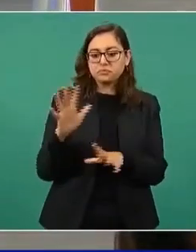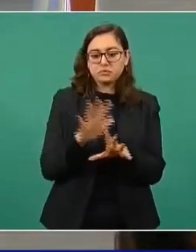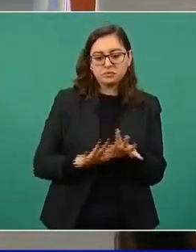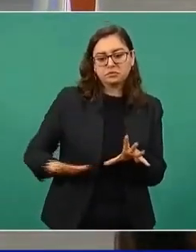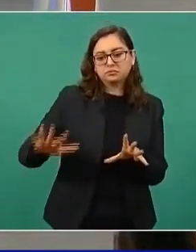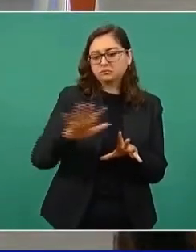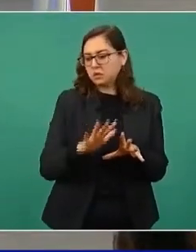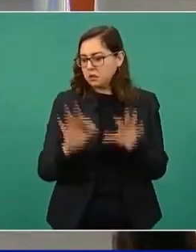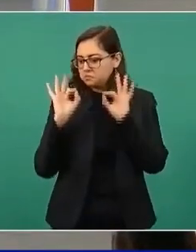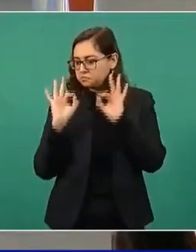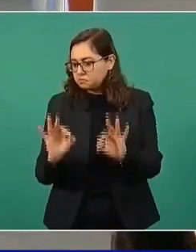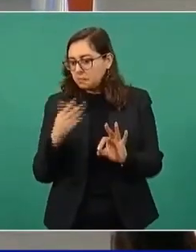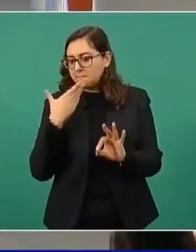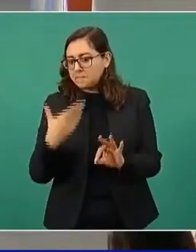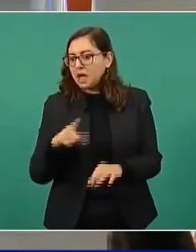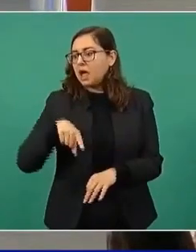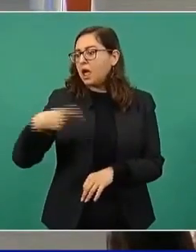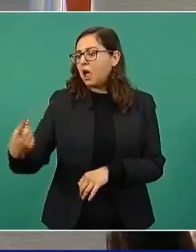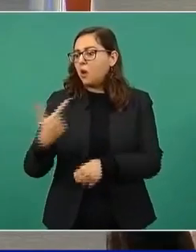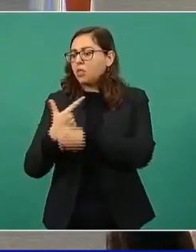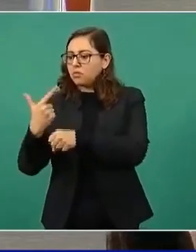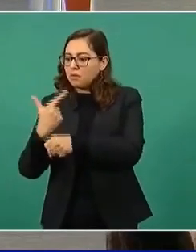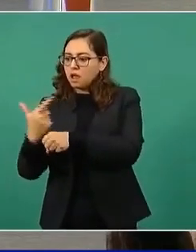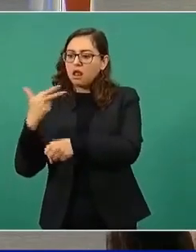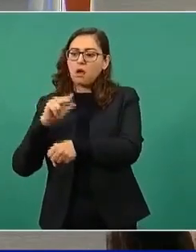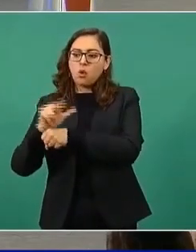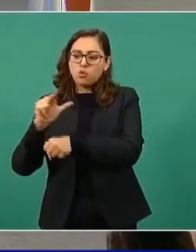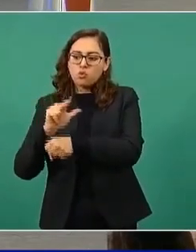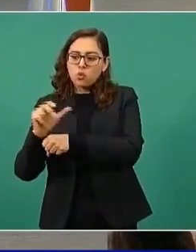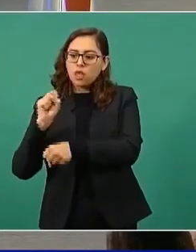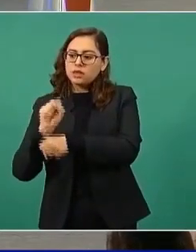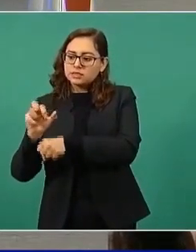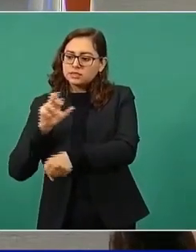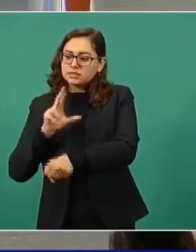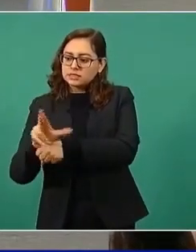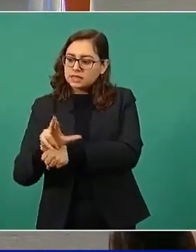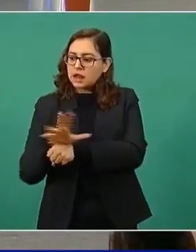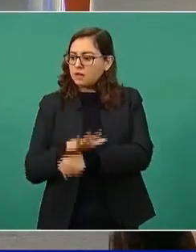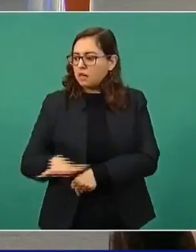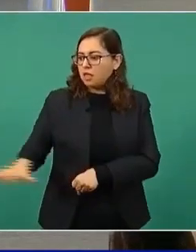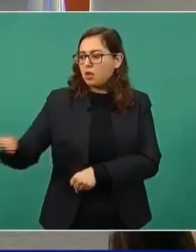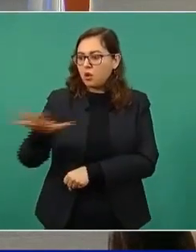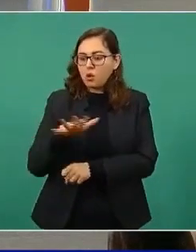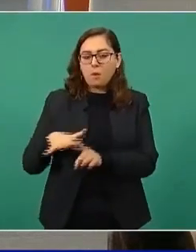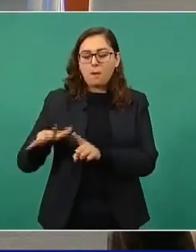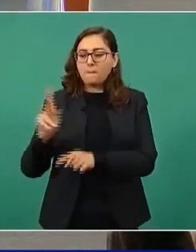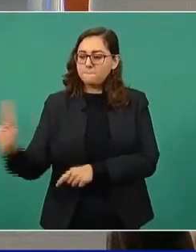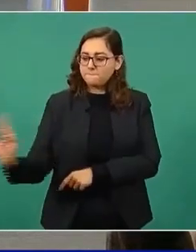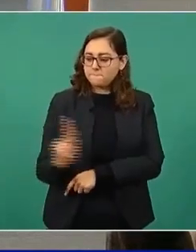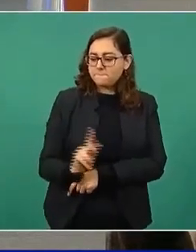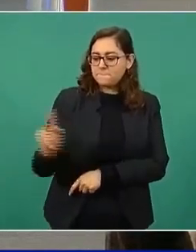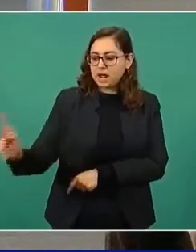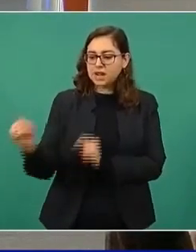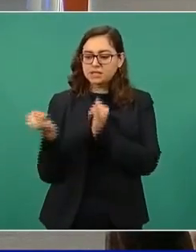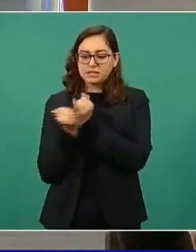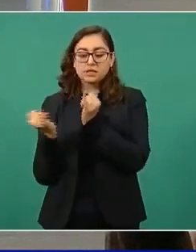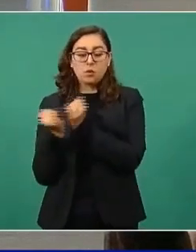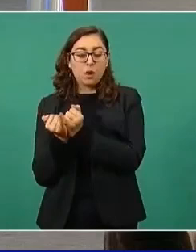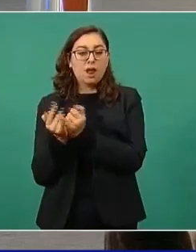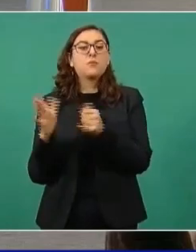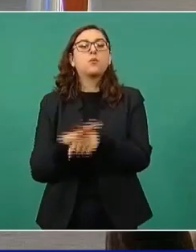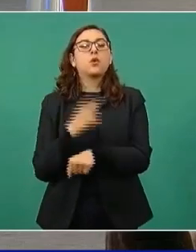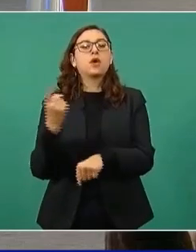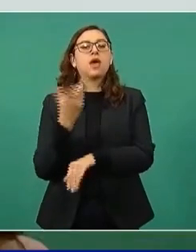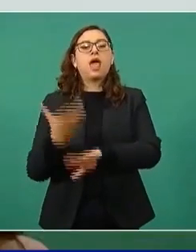son muy semejantes. De hecho, hace 200 años Chiapas no pertenecía a México, sino